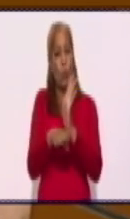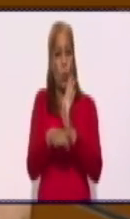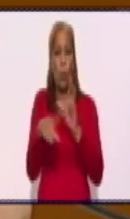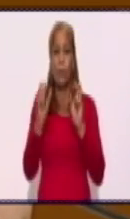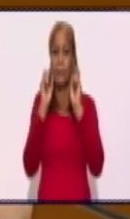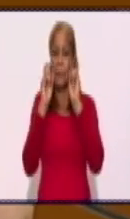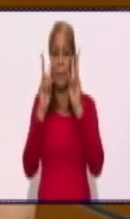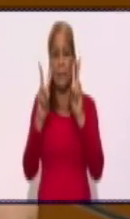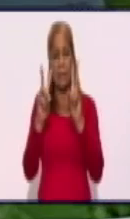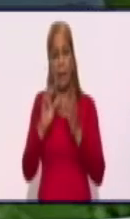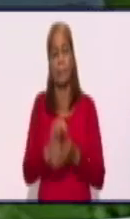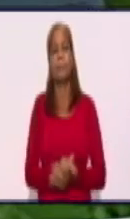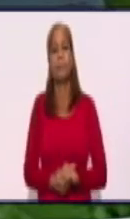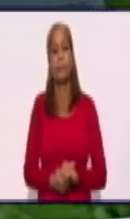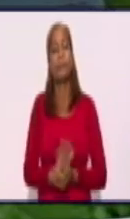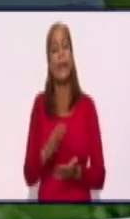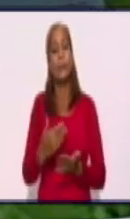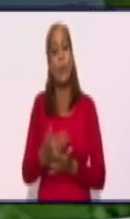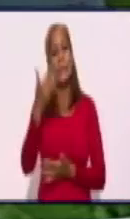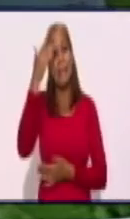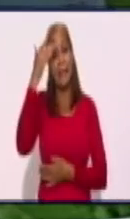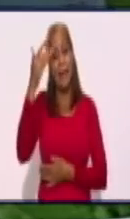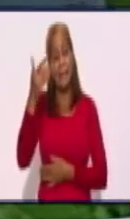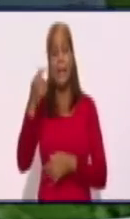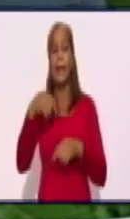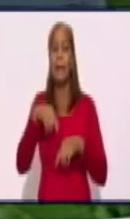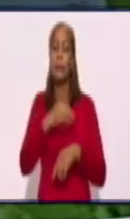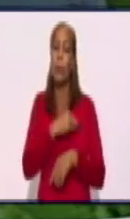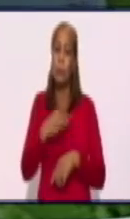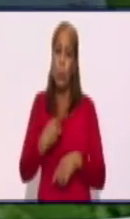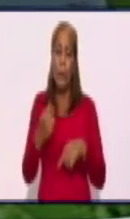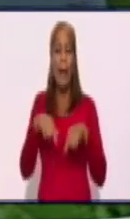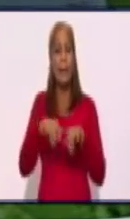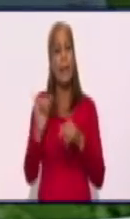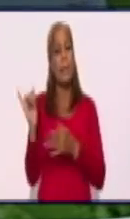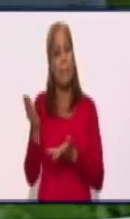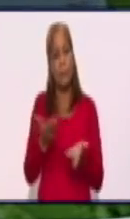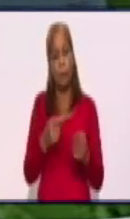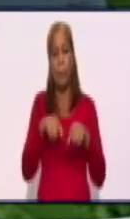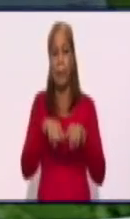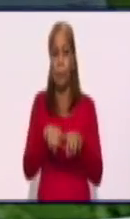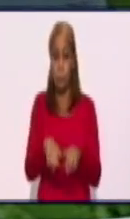de la vida. Gracias, doctora. Le invito para que siga junto a nosotros. Vamos al diálogo con la psicóloga